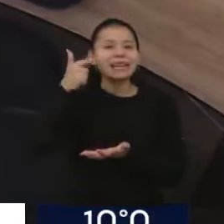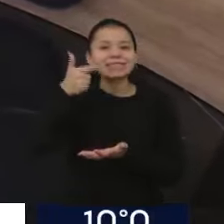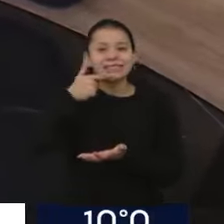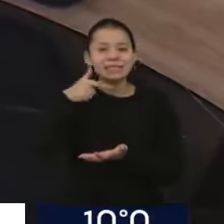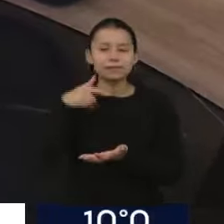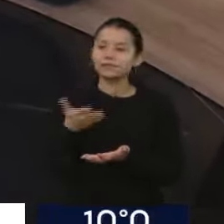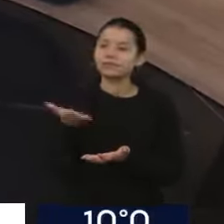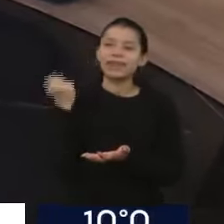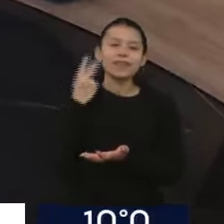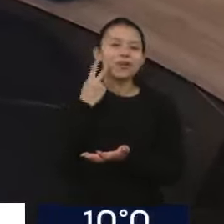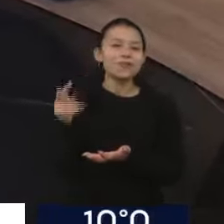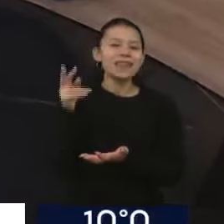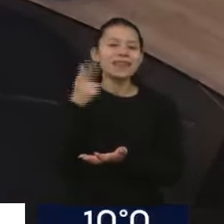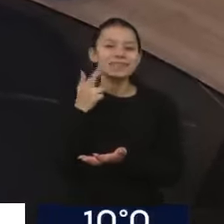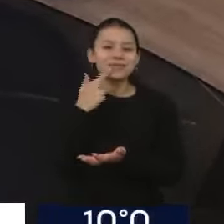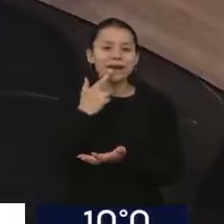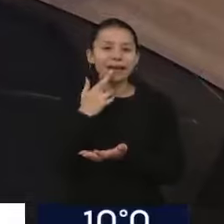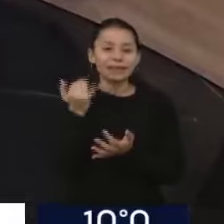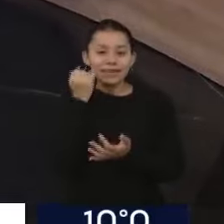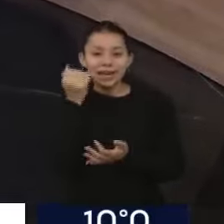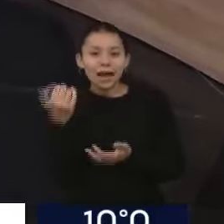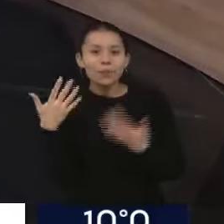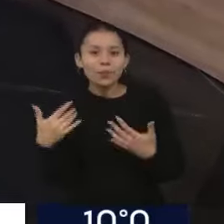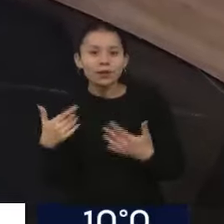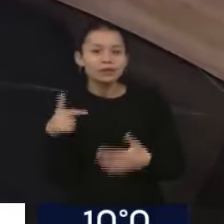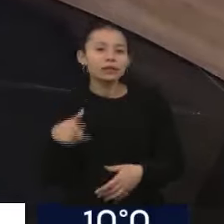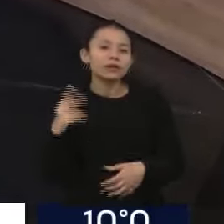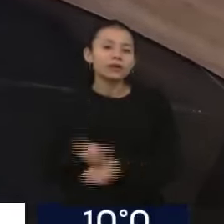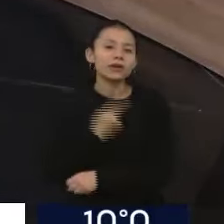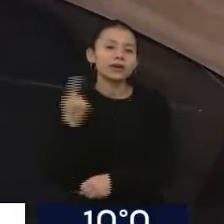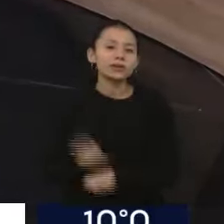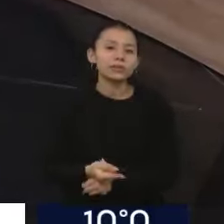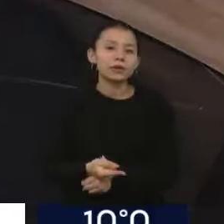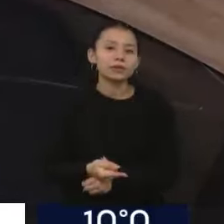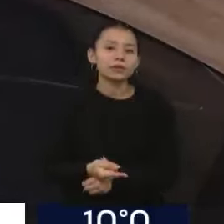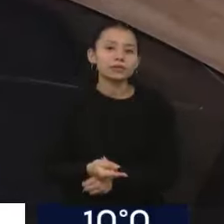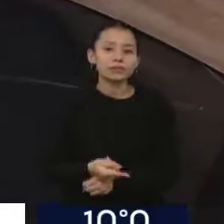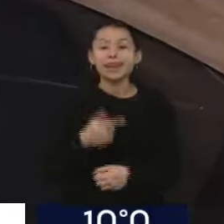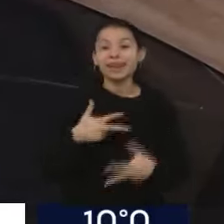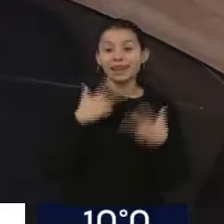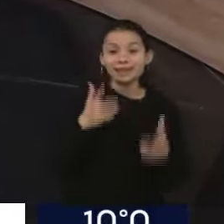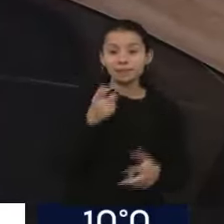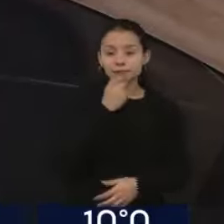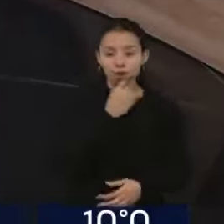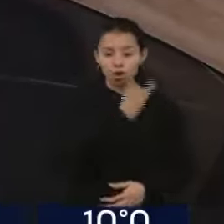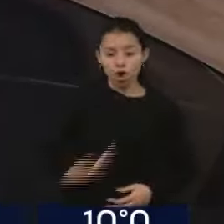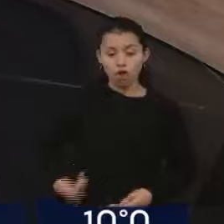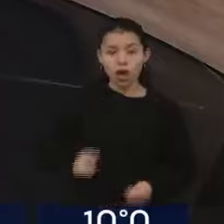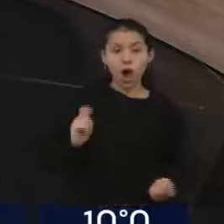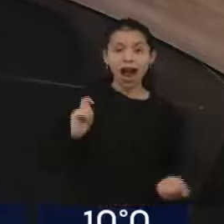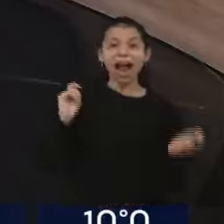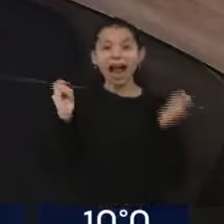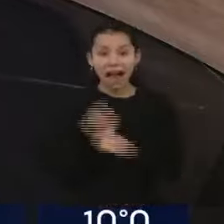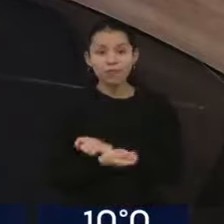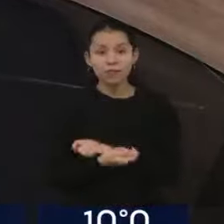macrismo que dice, que también tuvo su nivel de ineficiencia, dice, como iba a cambiar el gobierno, nosotros no llamamos a licitación y dejamos